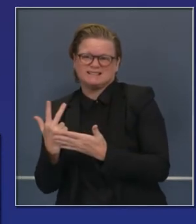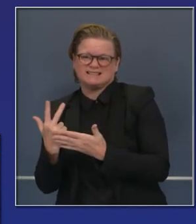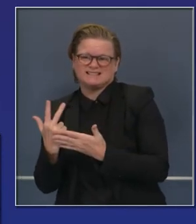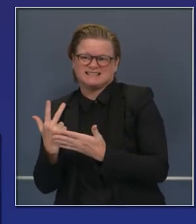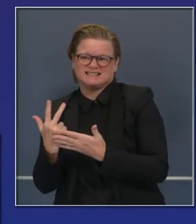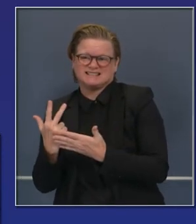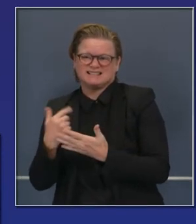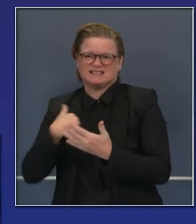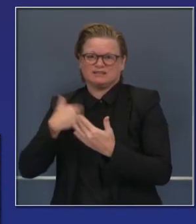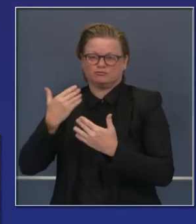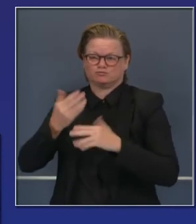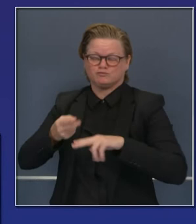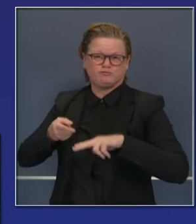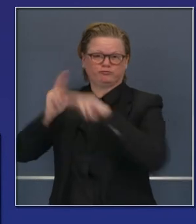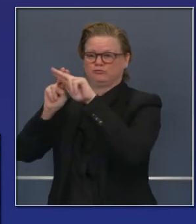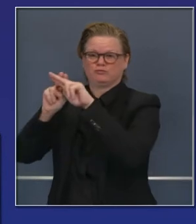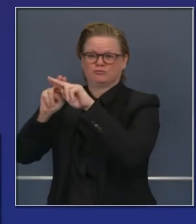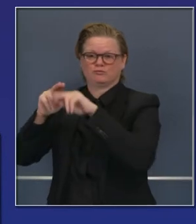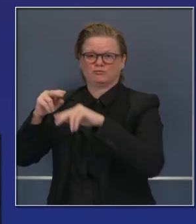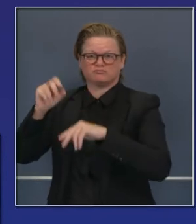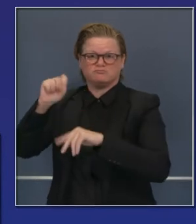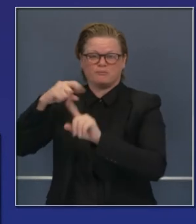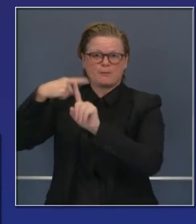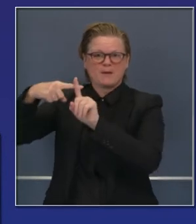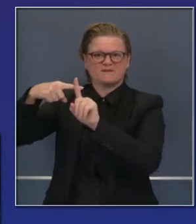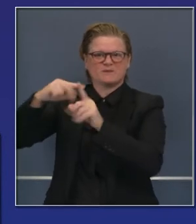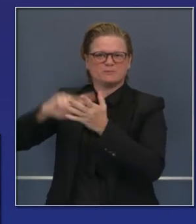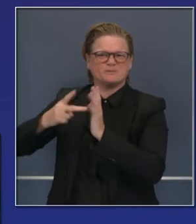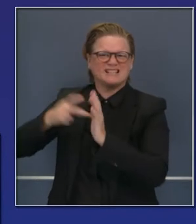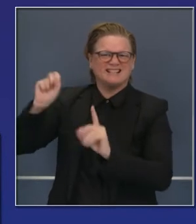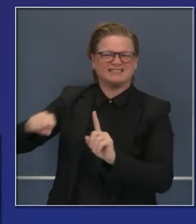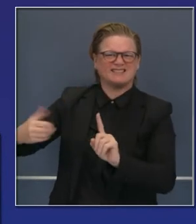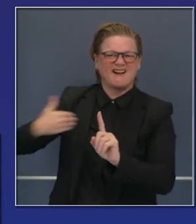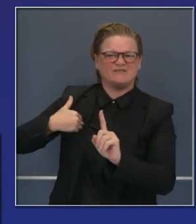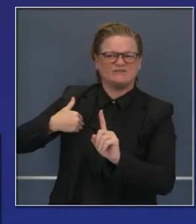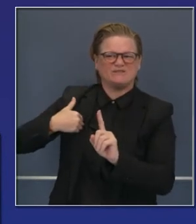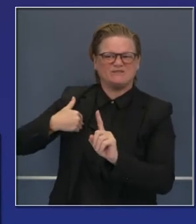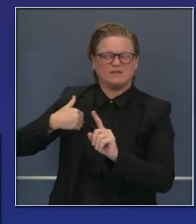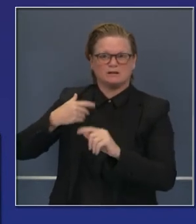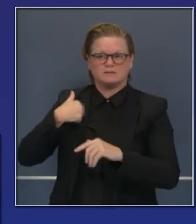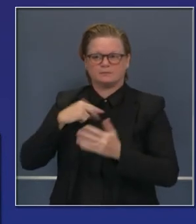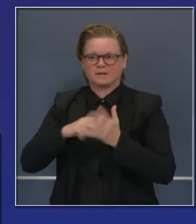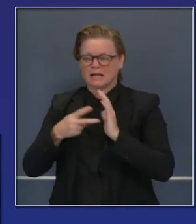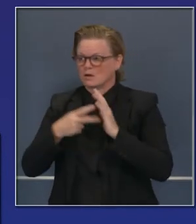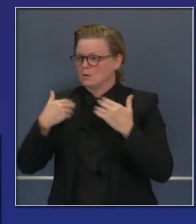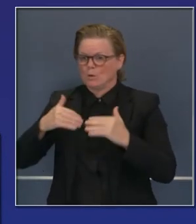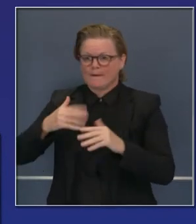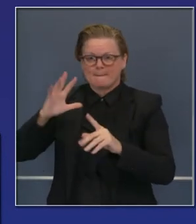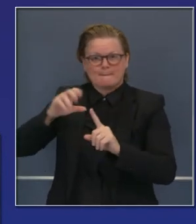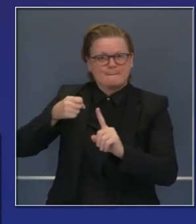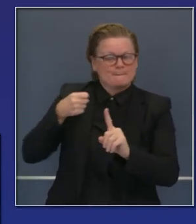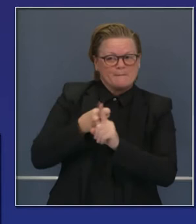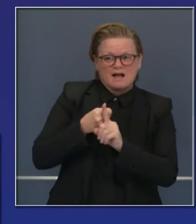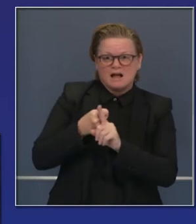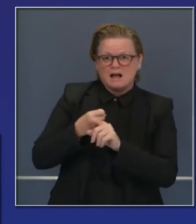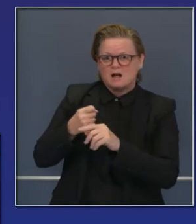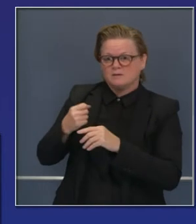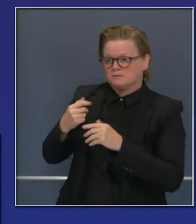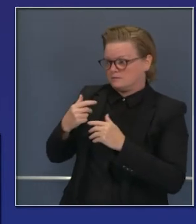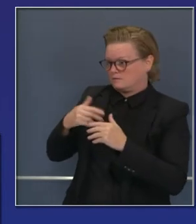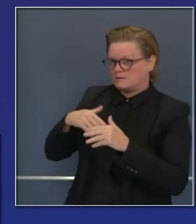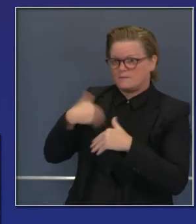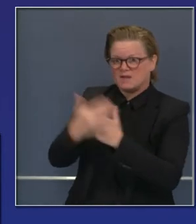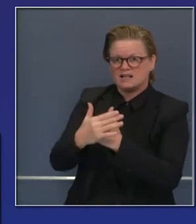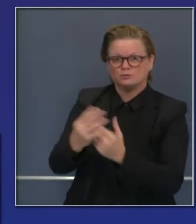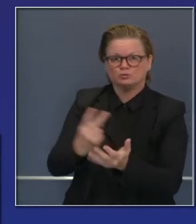.2. Es desconcertante. Sabemos que esto impactará al sistema de atención médica y hospitales. Como ya dijimos,